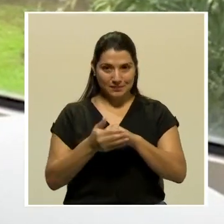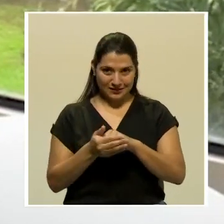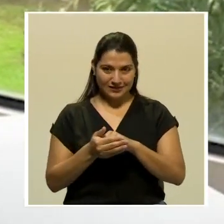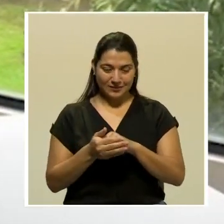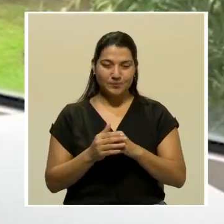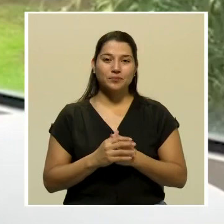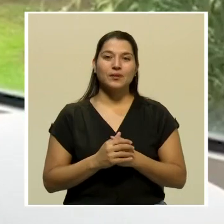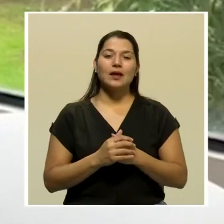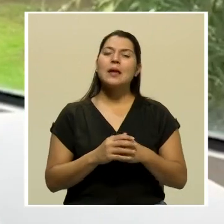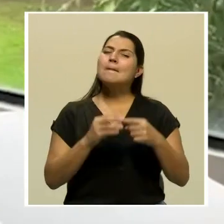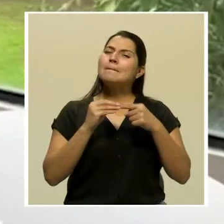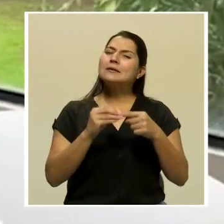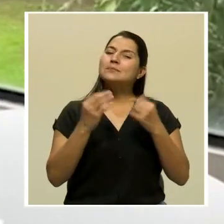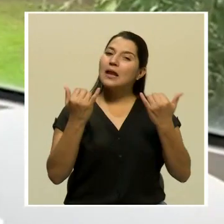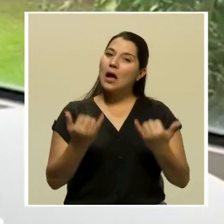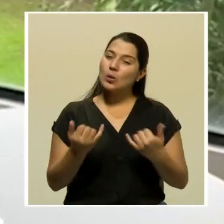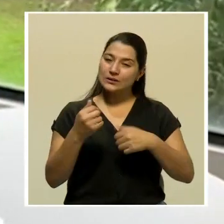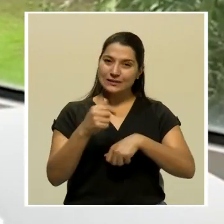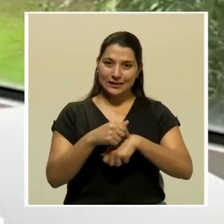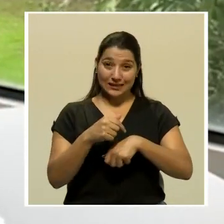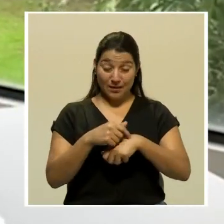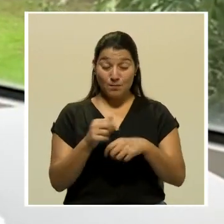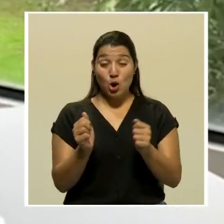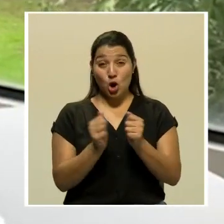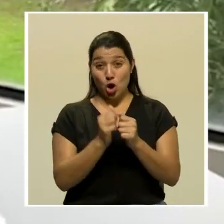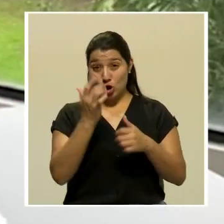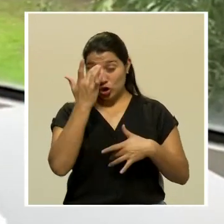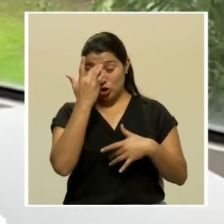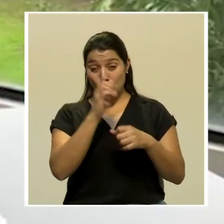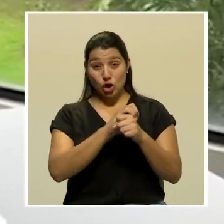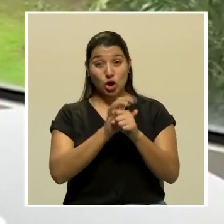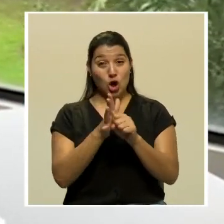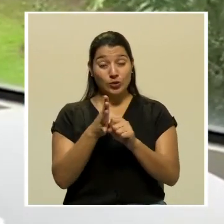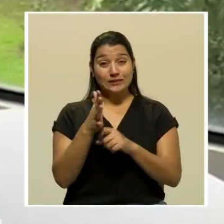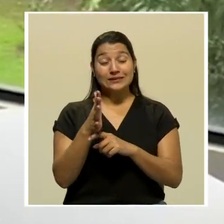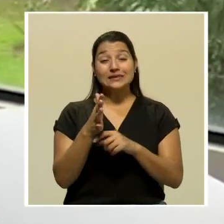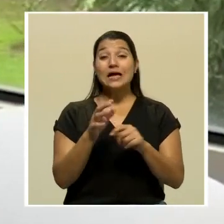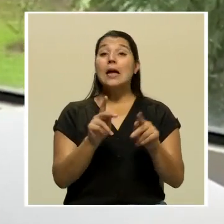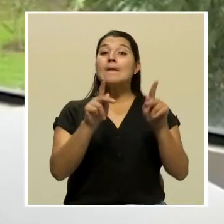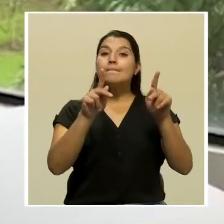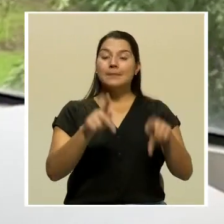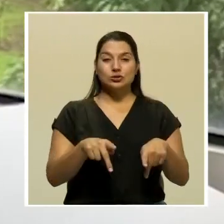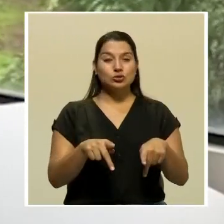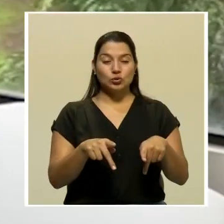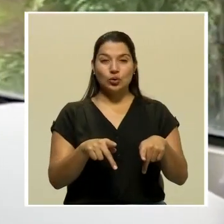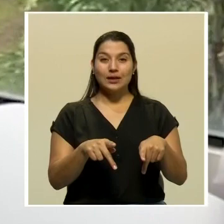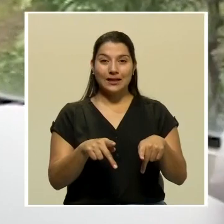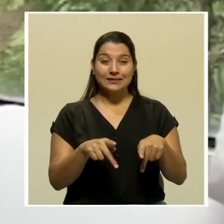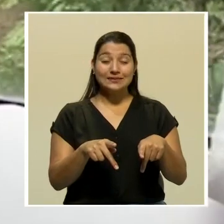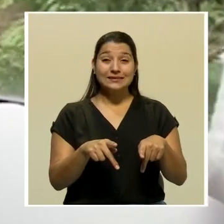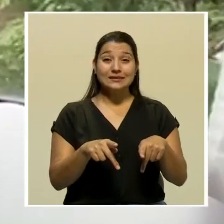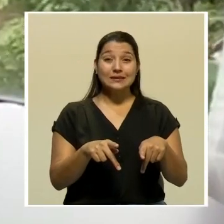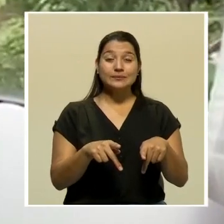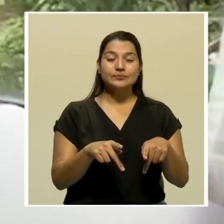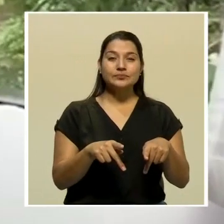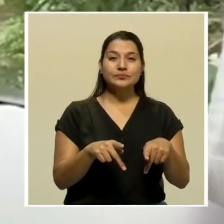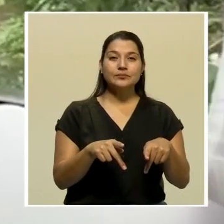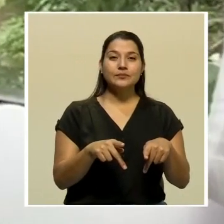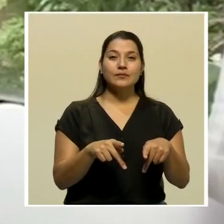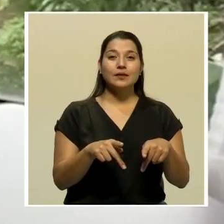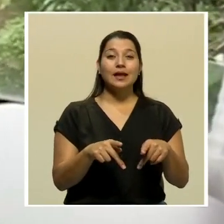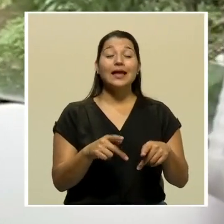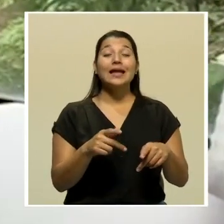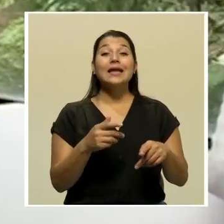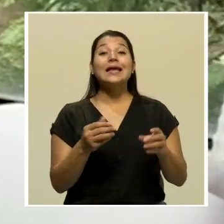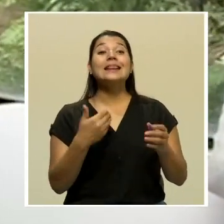Especialmente en esta época de COVID, las personas inmunosuprimidas también son las personas más